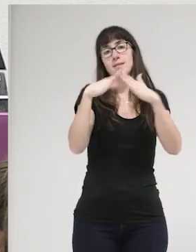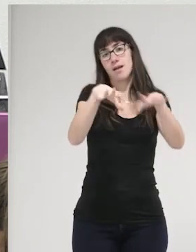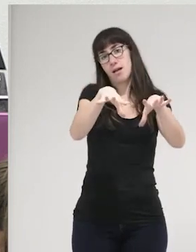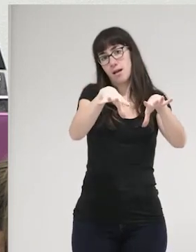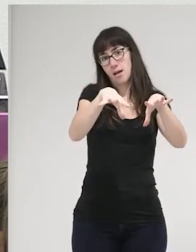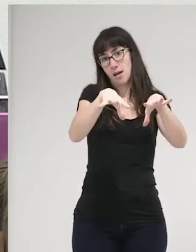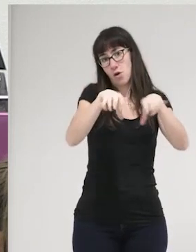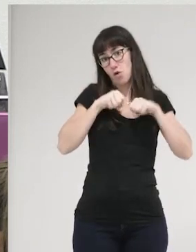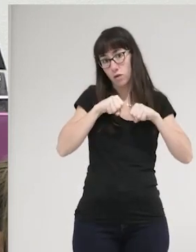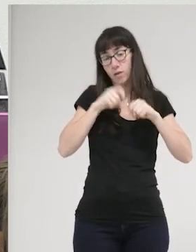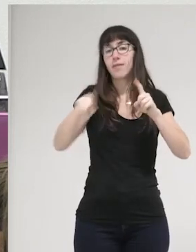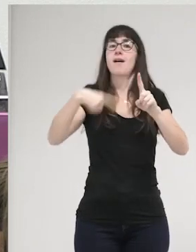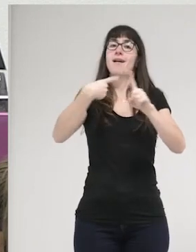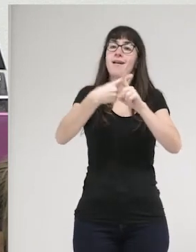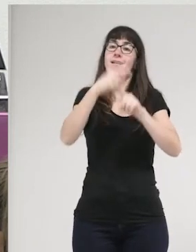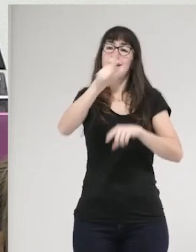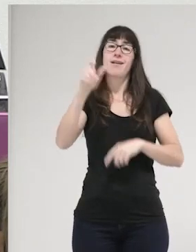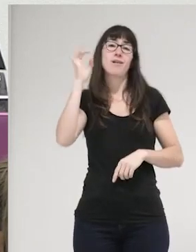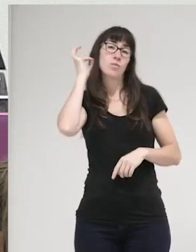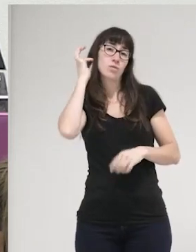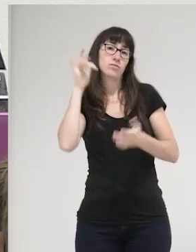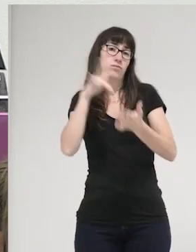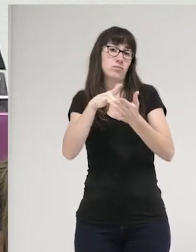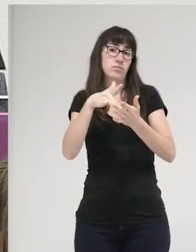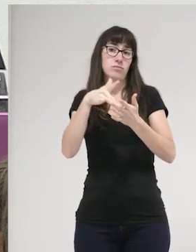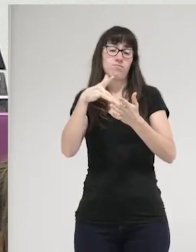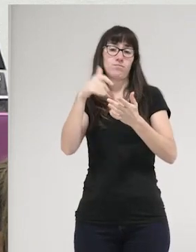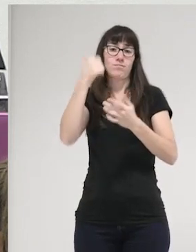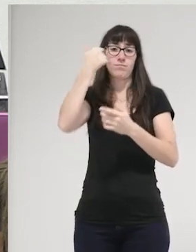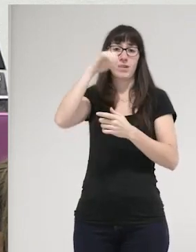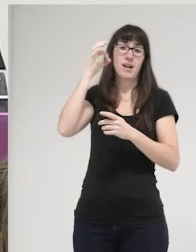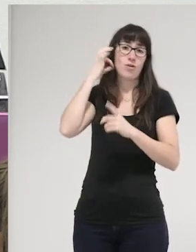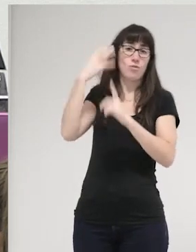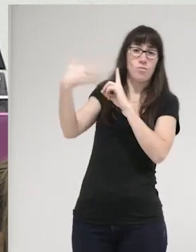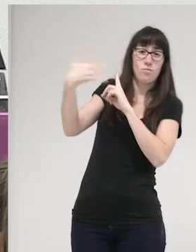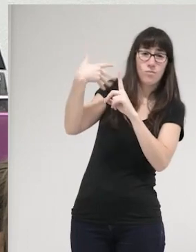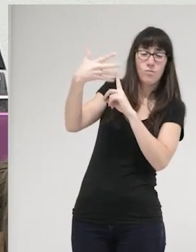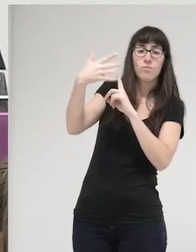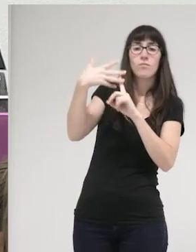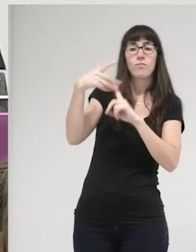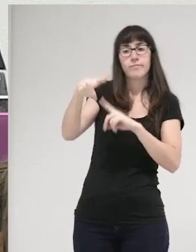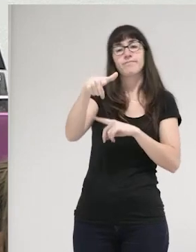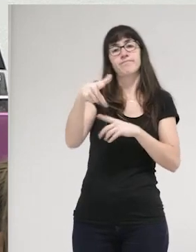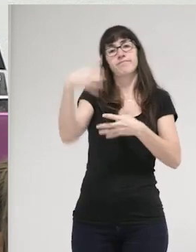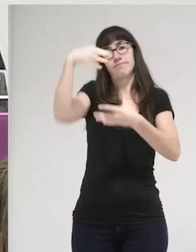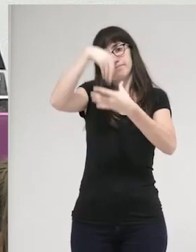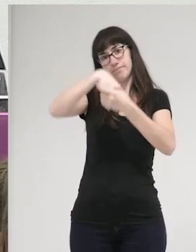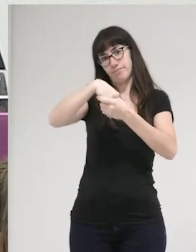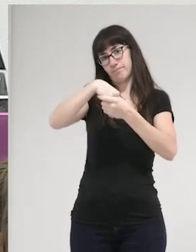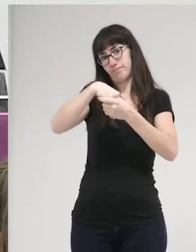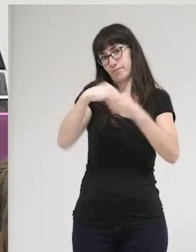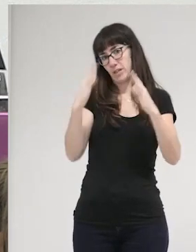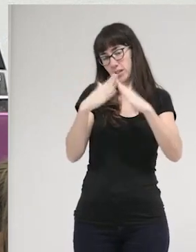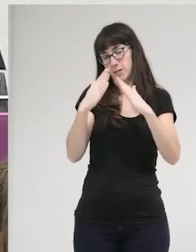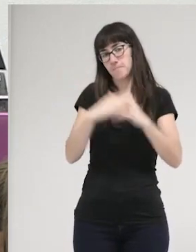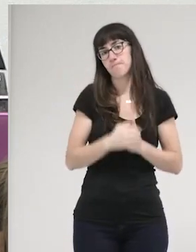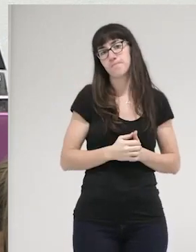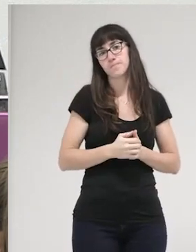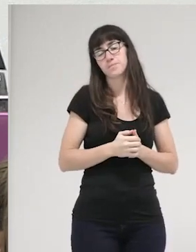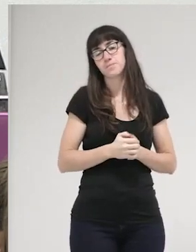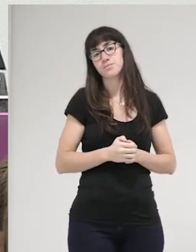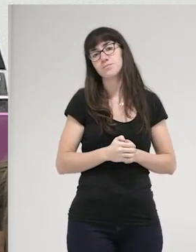y empoderamiento para mujeres que han vivido situaciones de violencia de género. Pero creo que Laura gasta muchas de sus energías